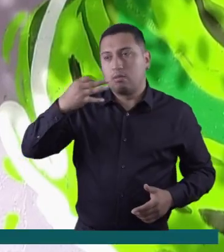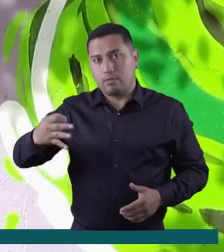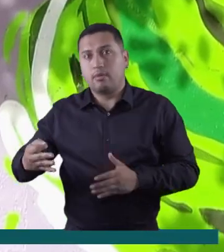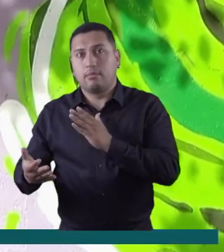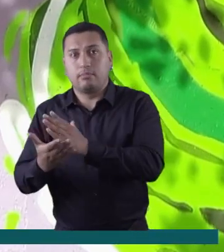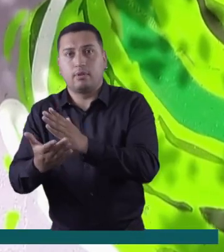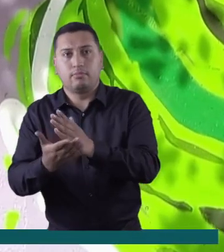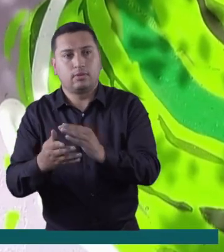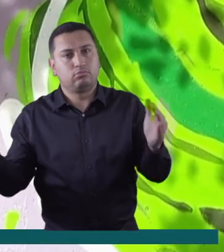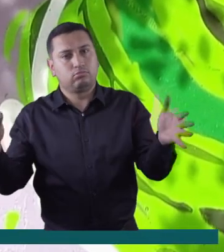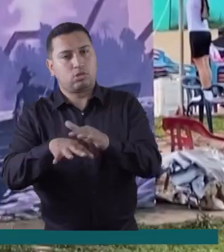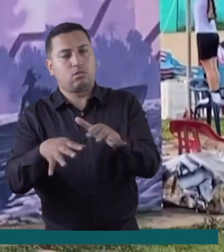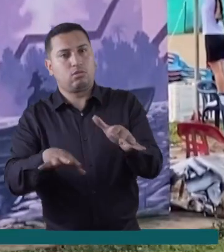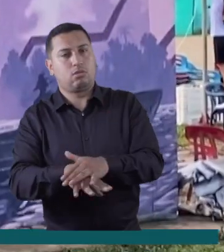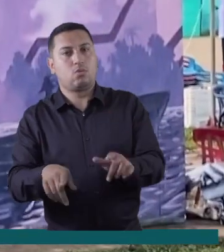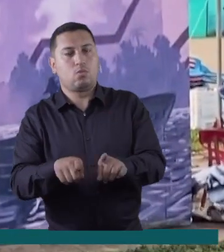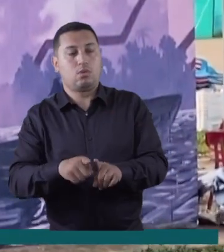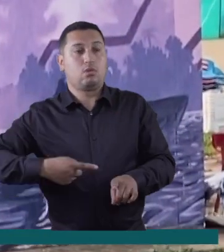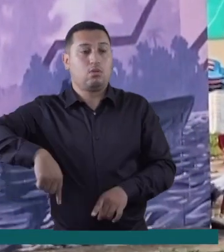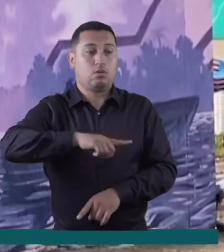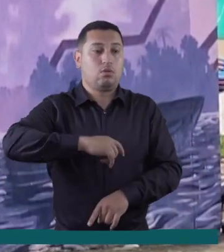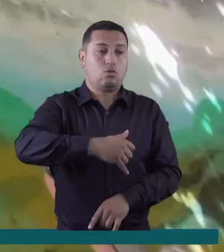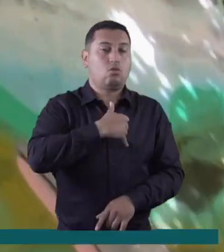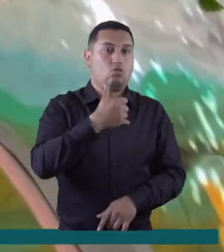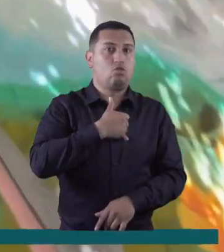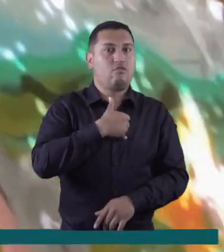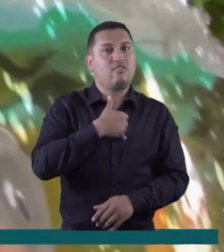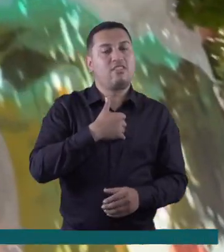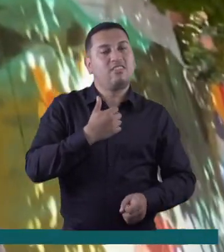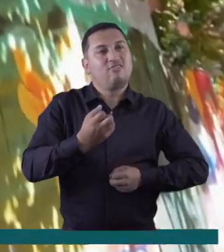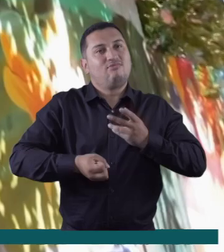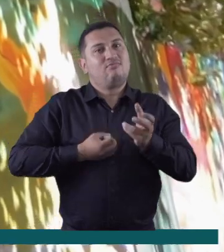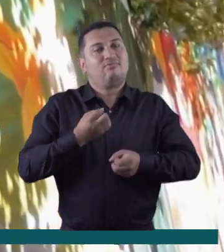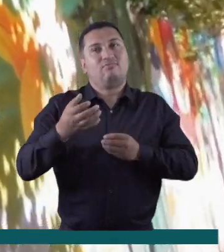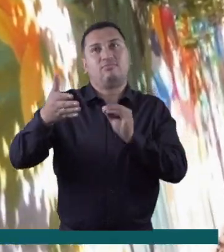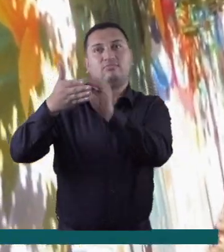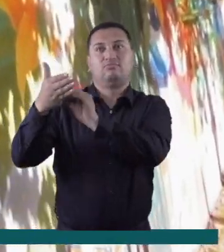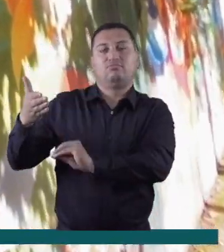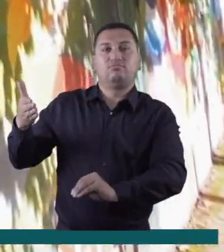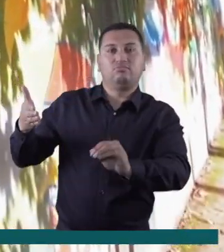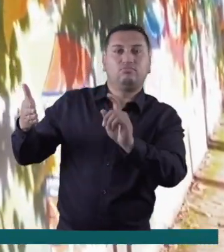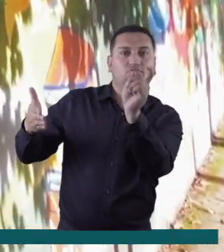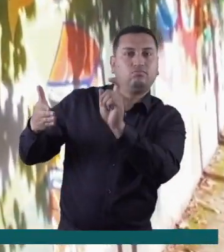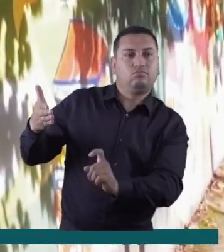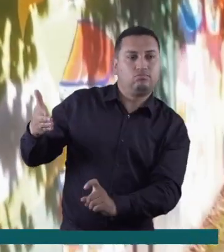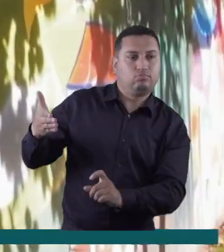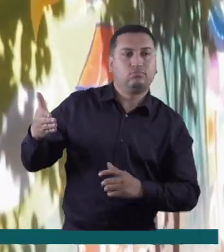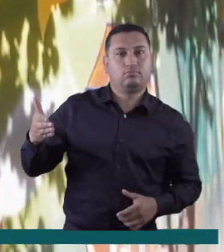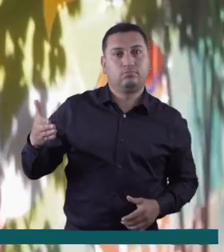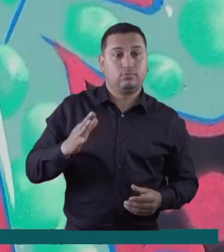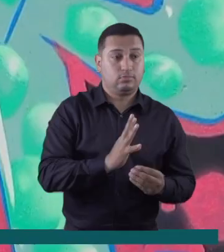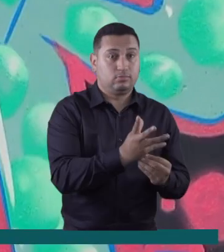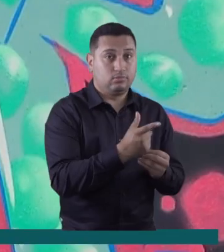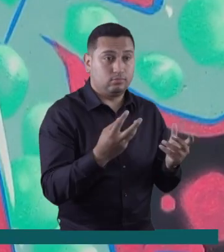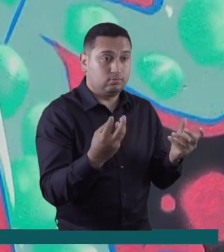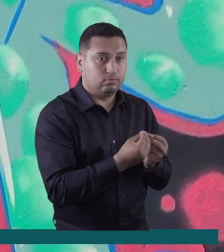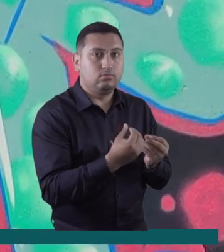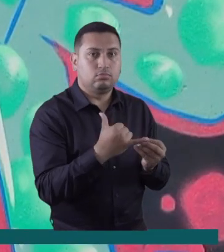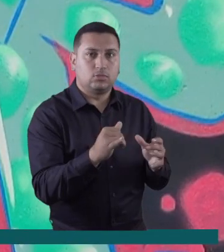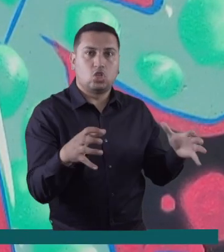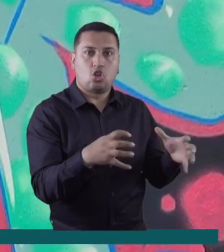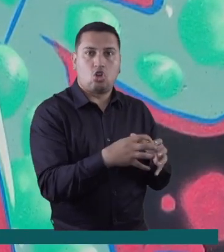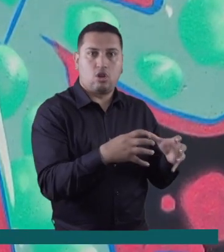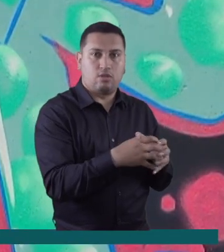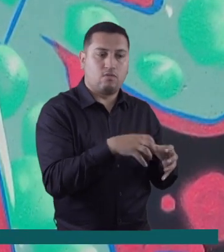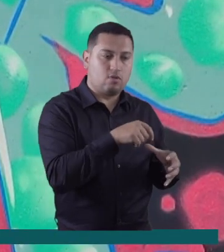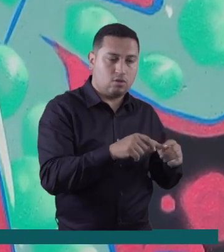realidad y fantasía, con la que muchos jóvenes logran transmitir sus mensajes plasmándolos en estos espacios. Los artistas